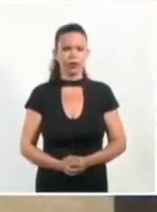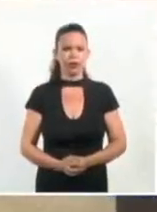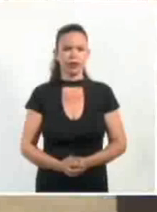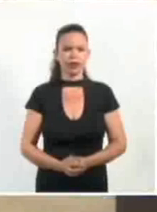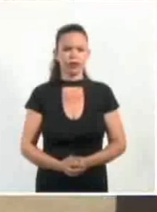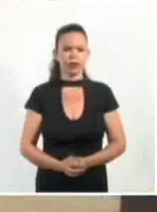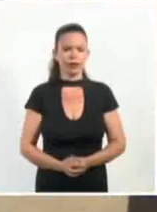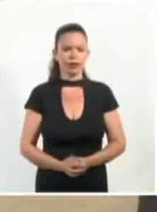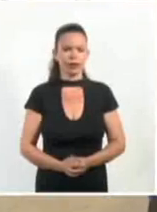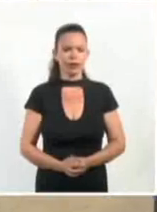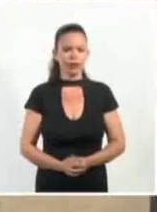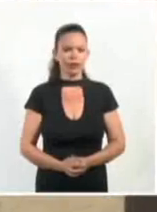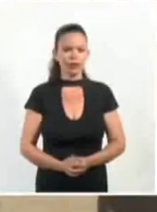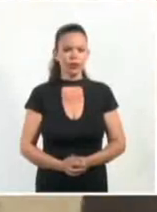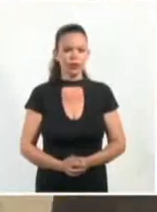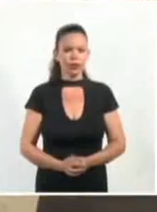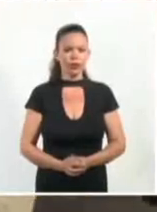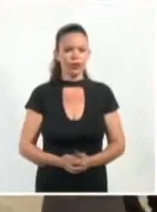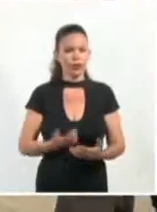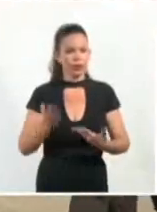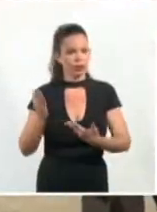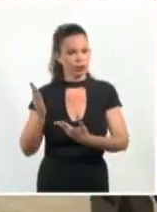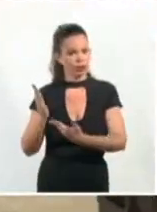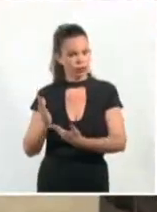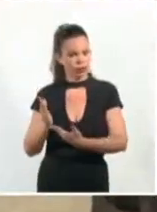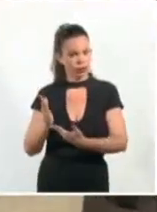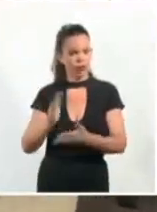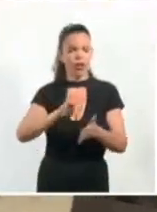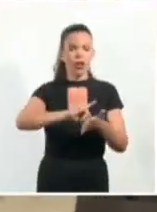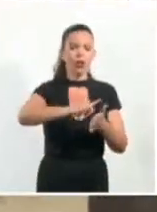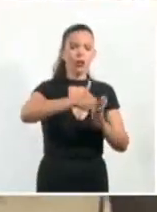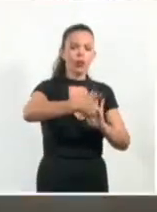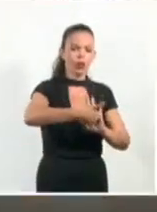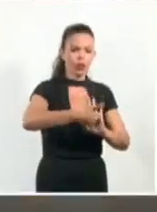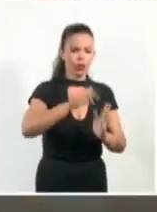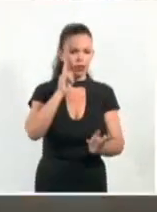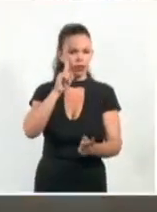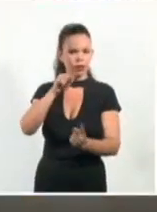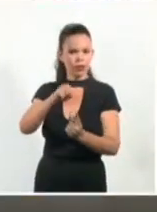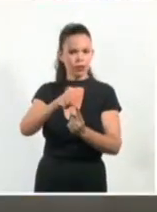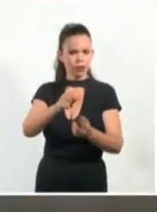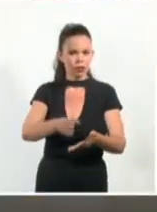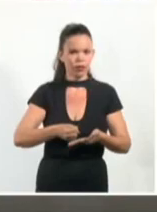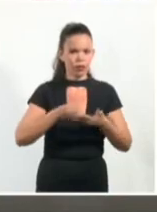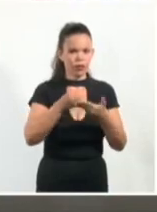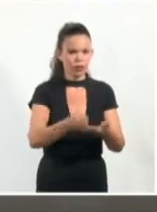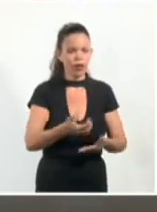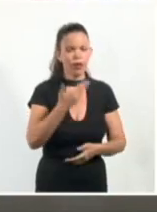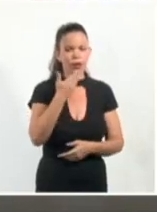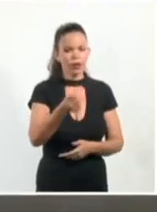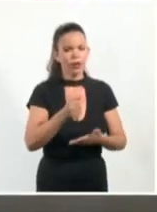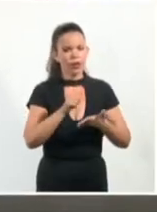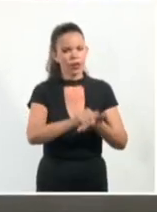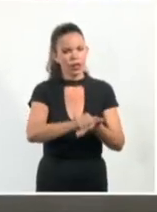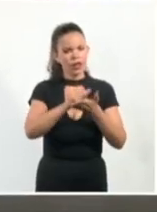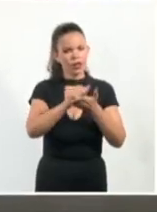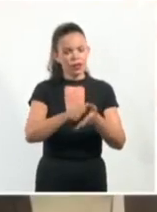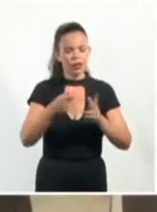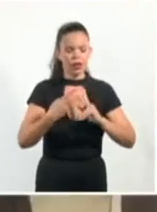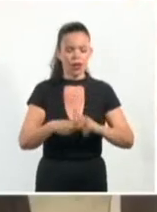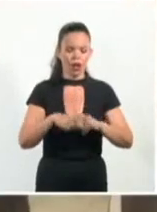es un proyecto con impactos en servicios e infraestructuras hidráulicas